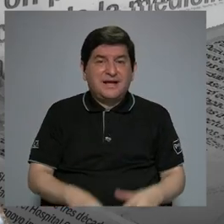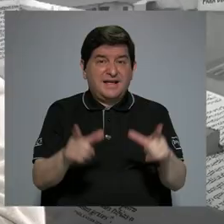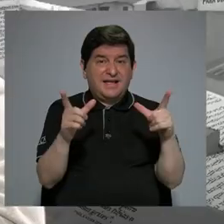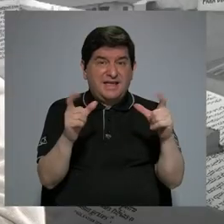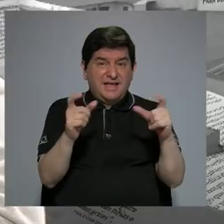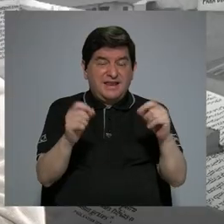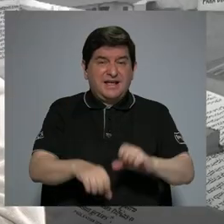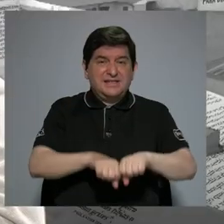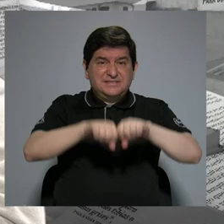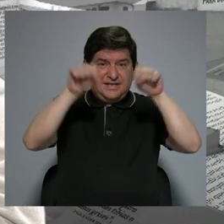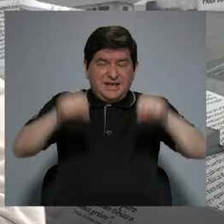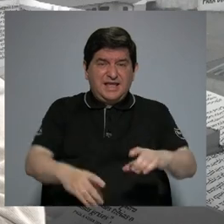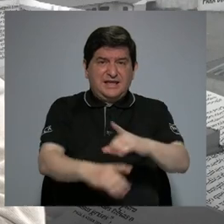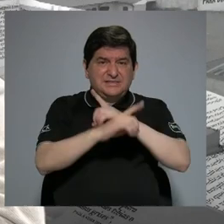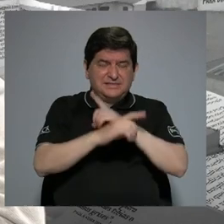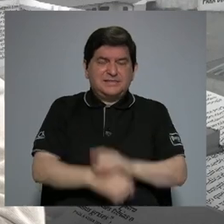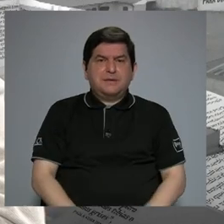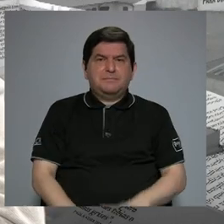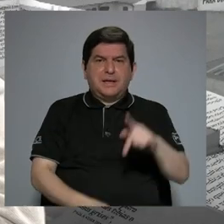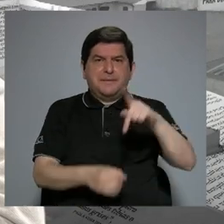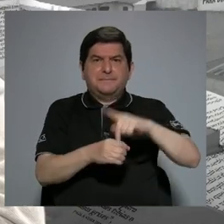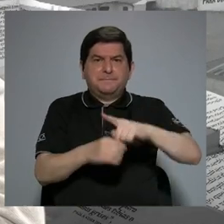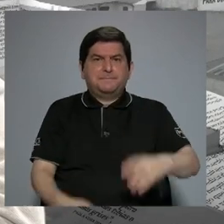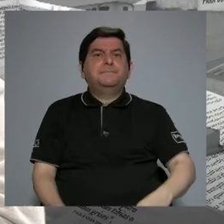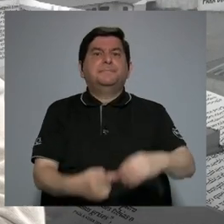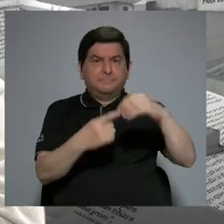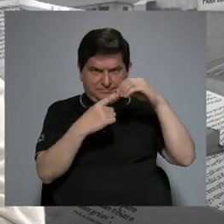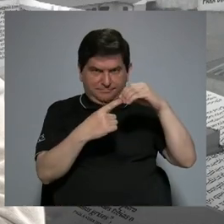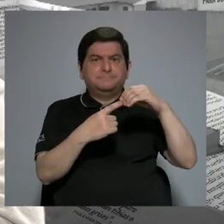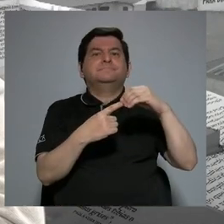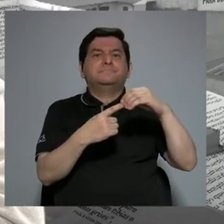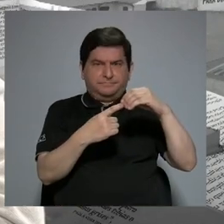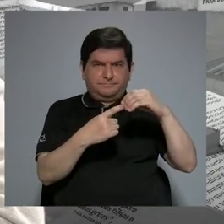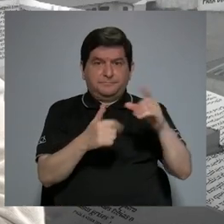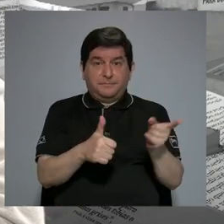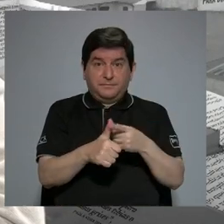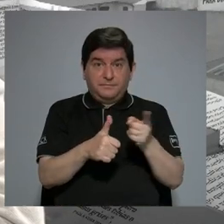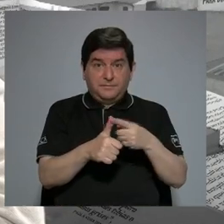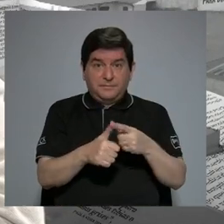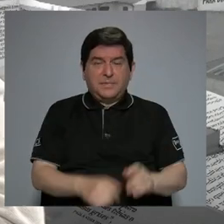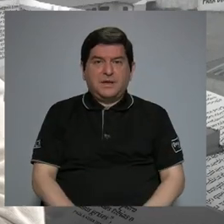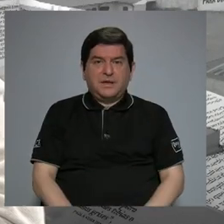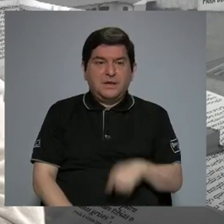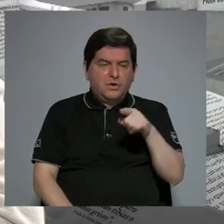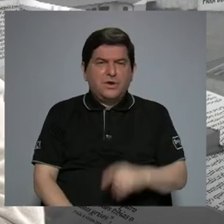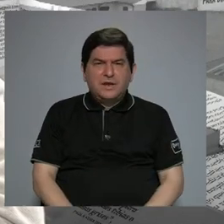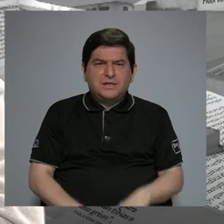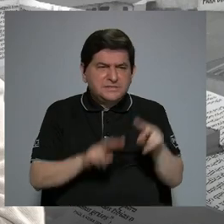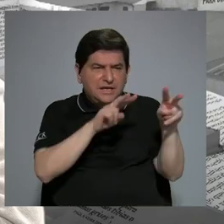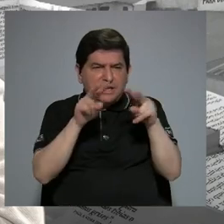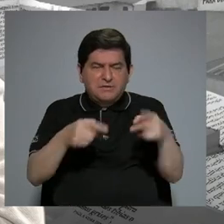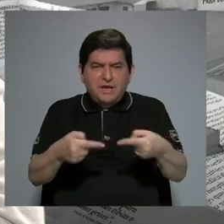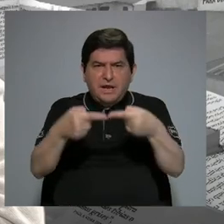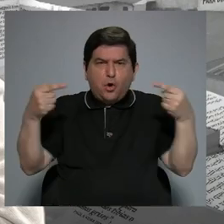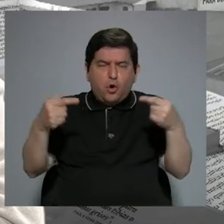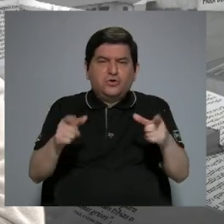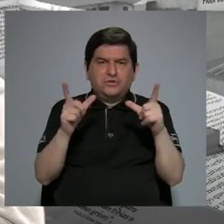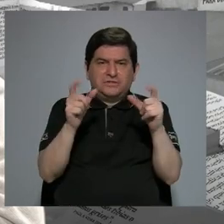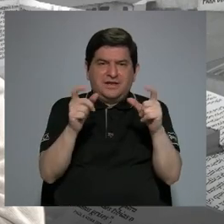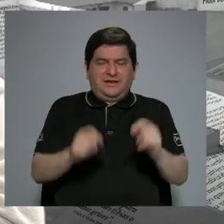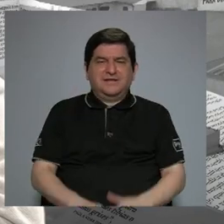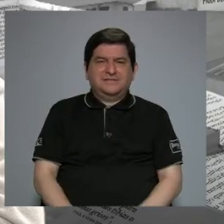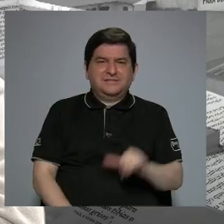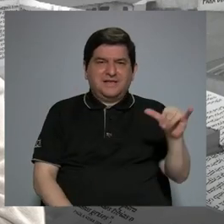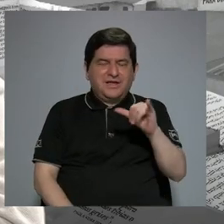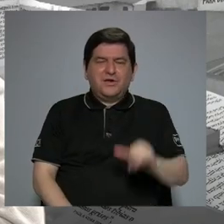cáncer, el sistema inmunológico es un actor protagónico, porque en principio es la patrulla anti cáncer. Está bonito el